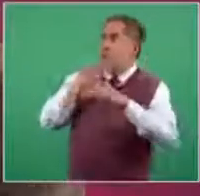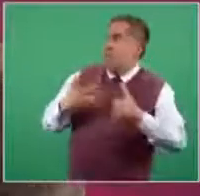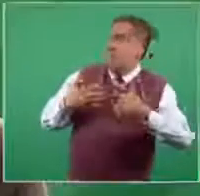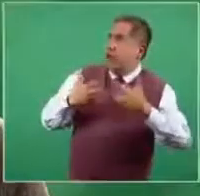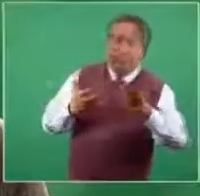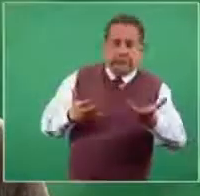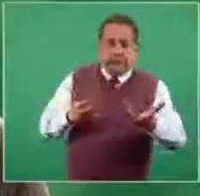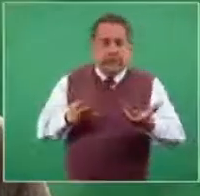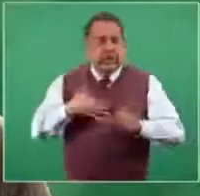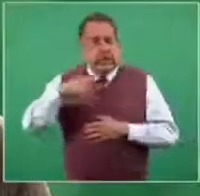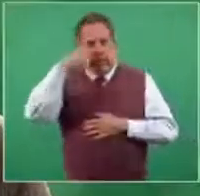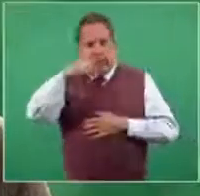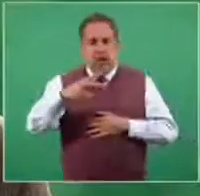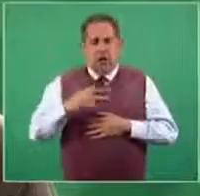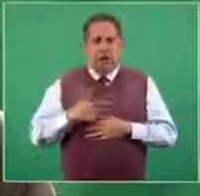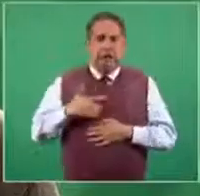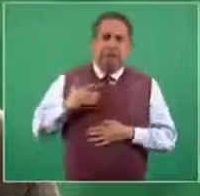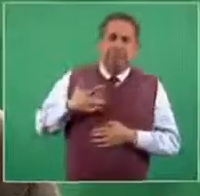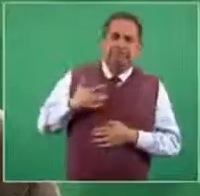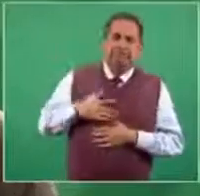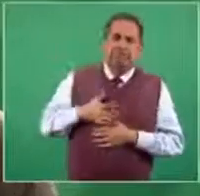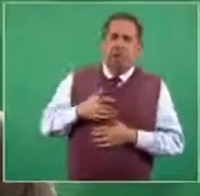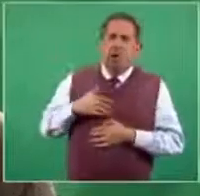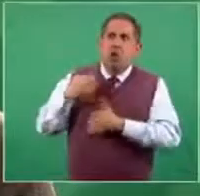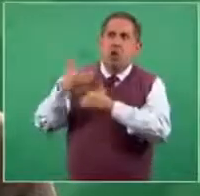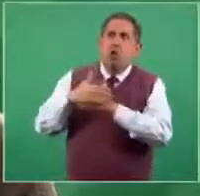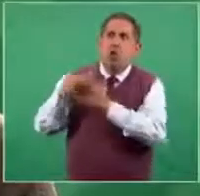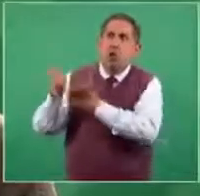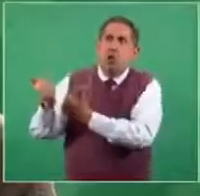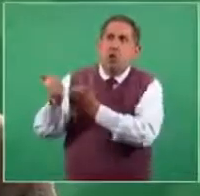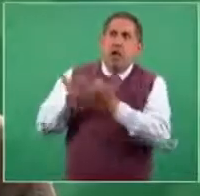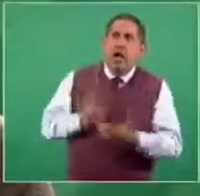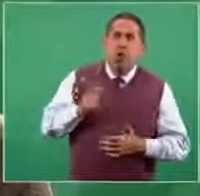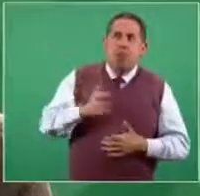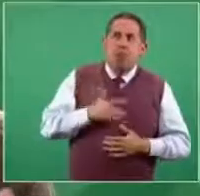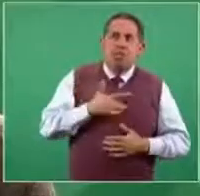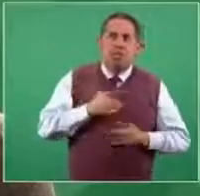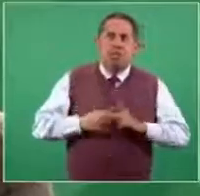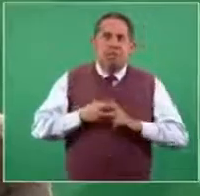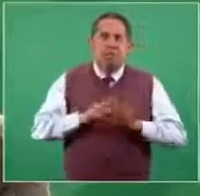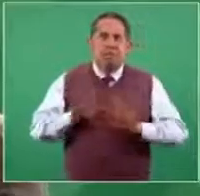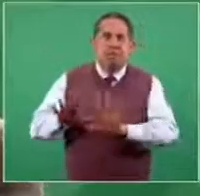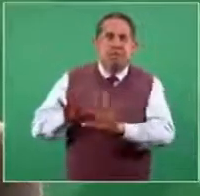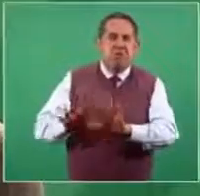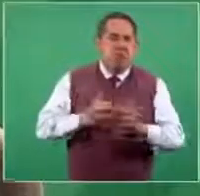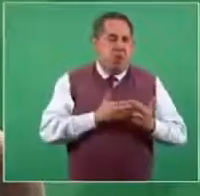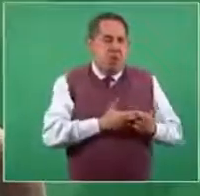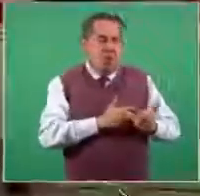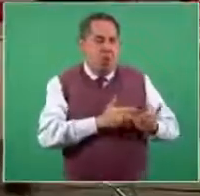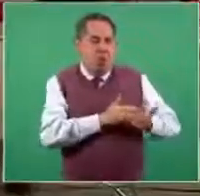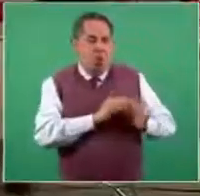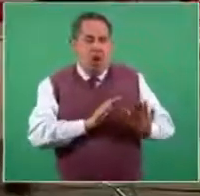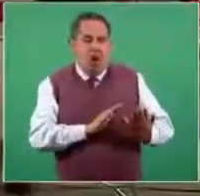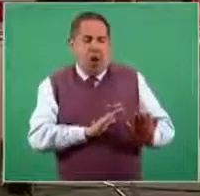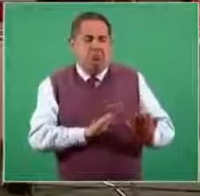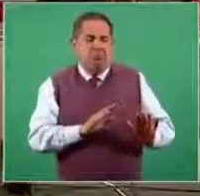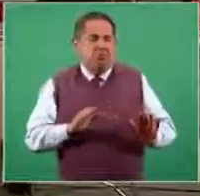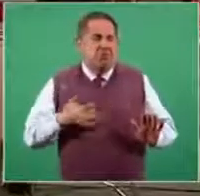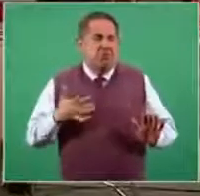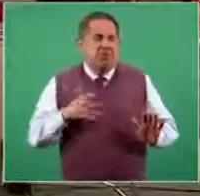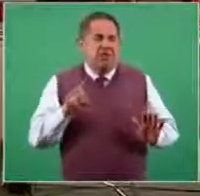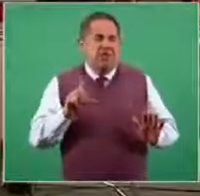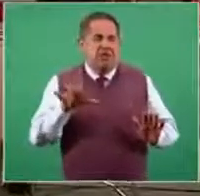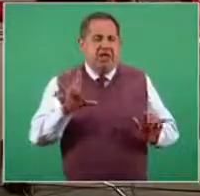tenía razonable certidumbre de cuándo nos van a llegar, entonces dijo, bueno, permanezcan en este 35,